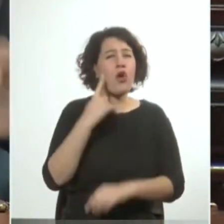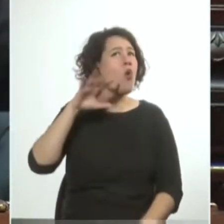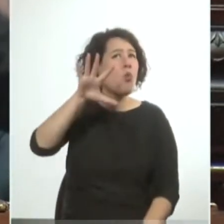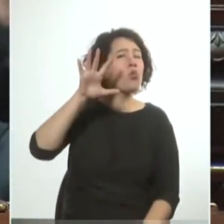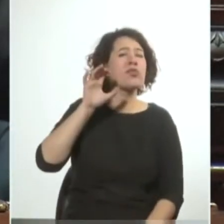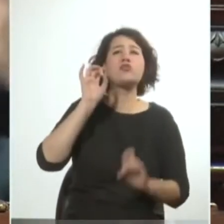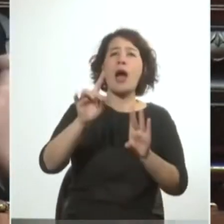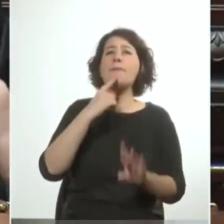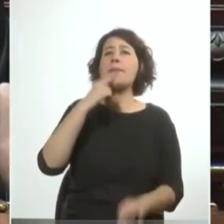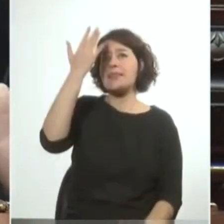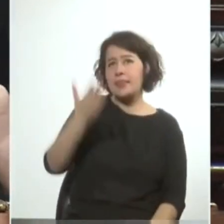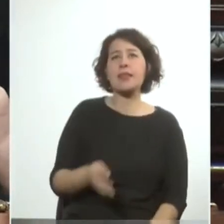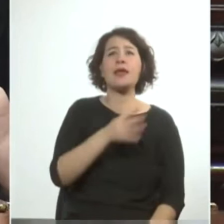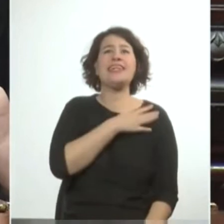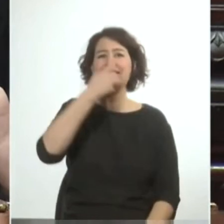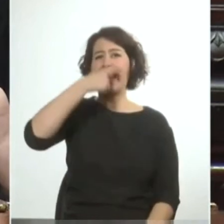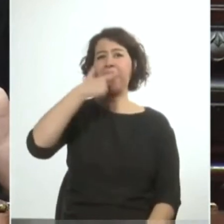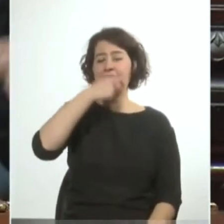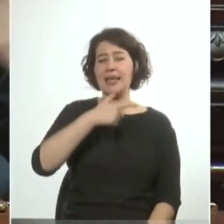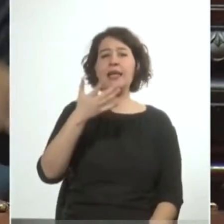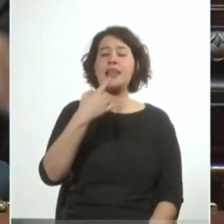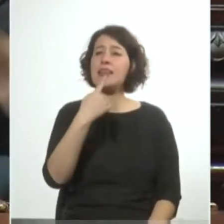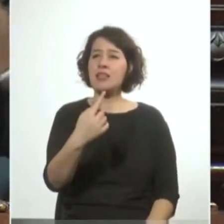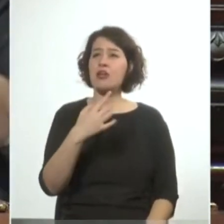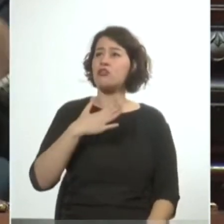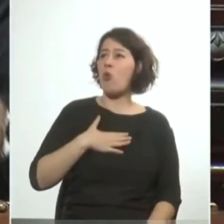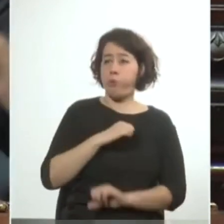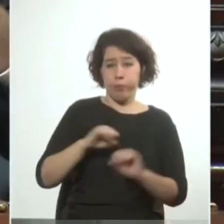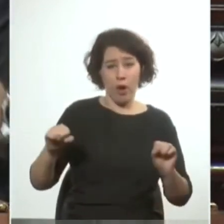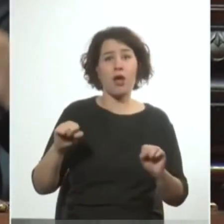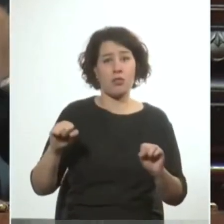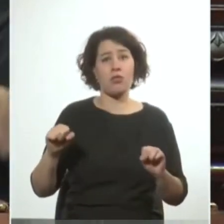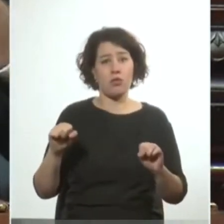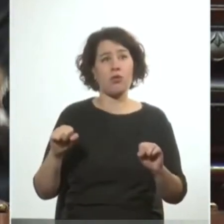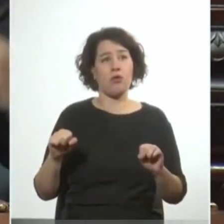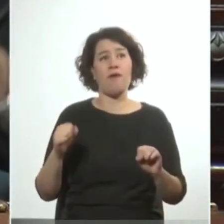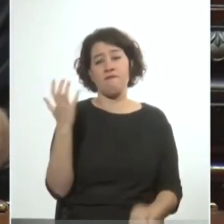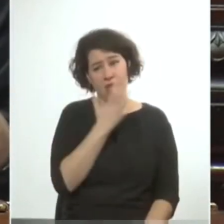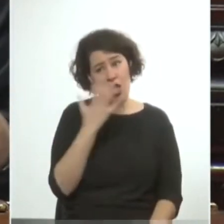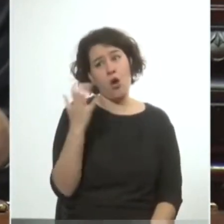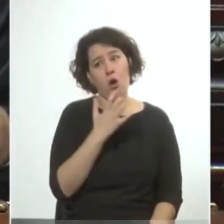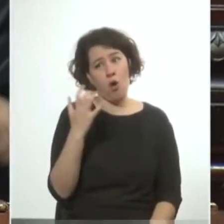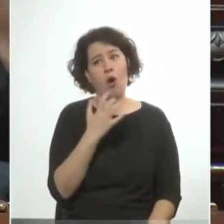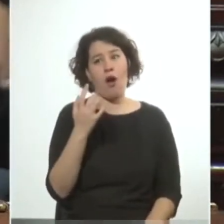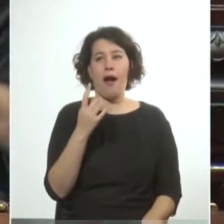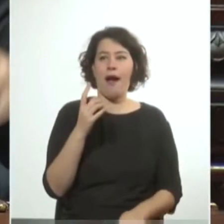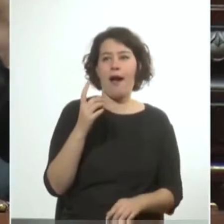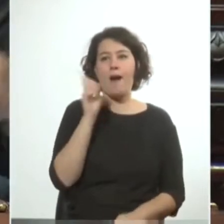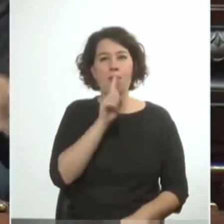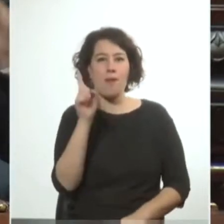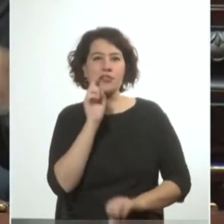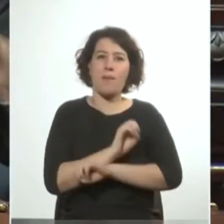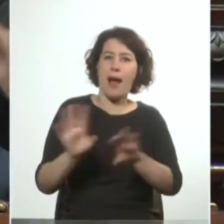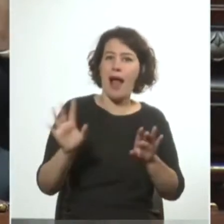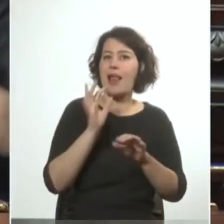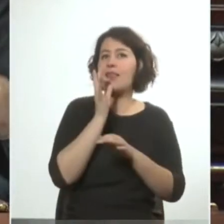salvo la de la figura del general Sereñi que yo podría traer acá con un gesto de bastante mal gusto afirmaciones que al